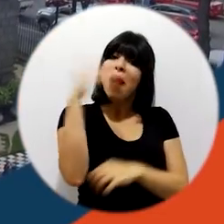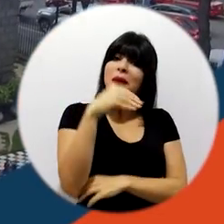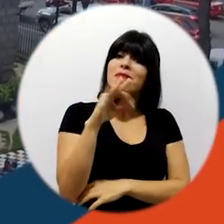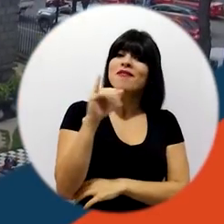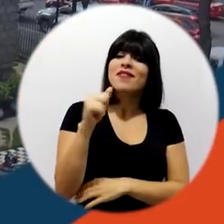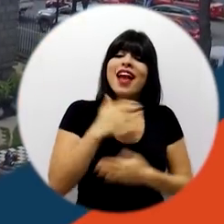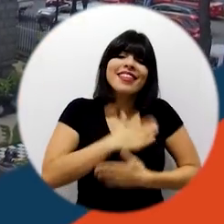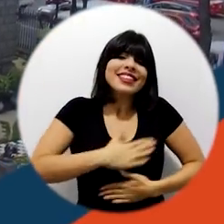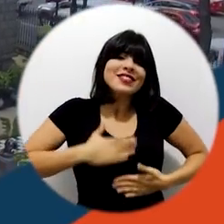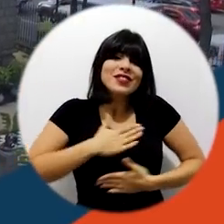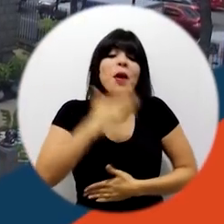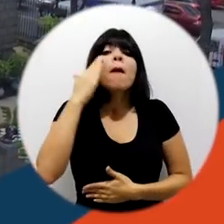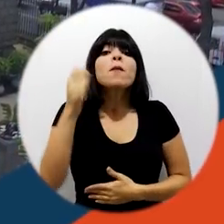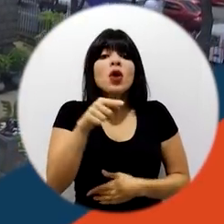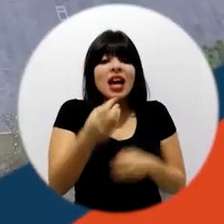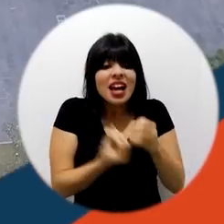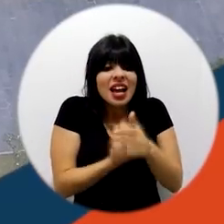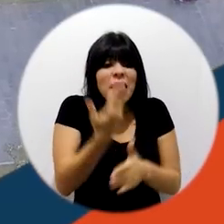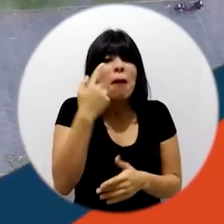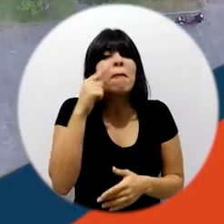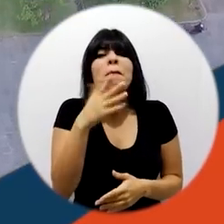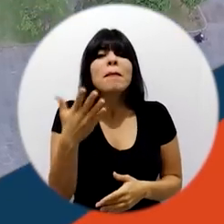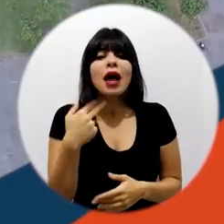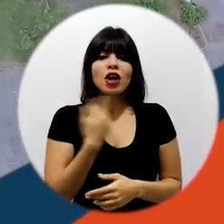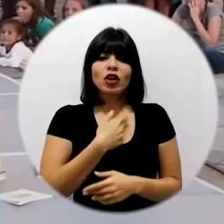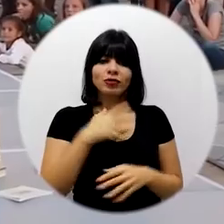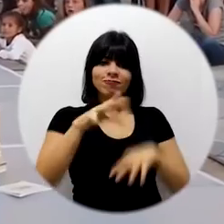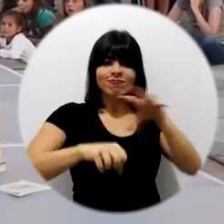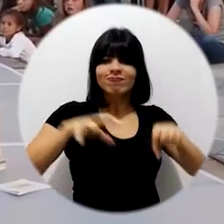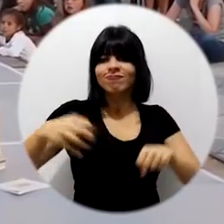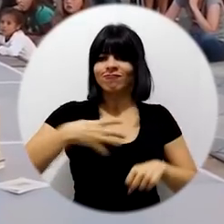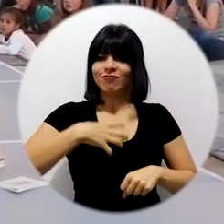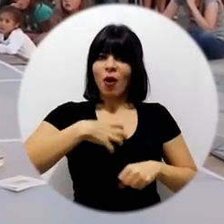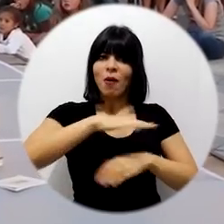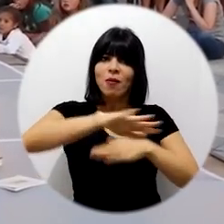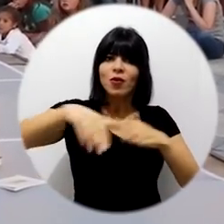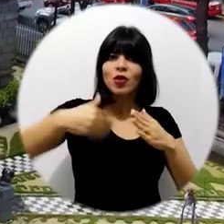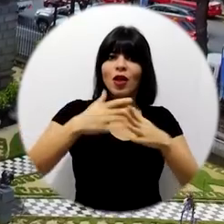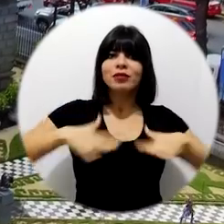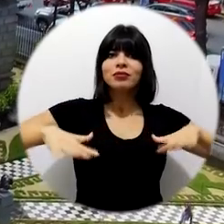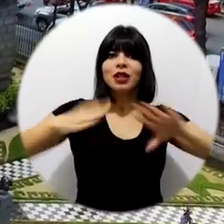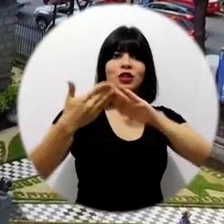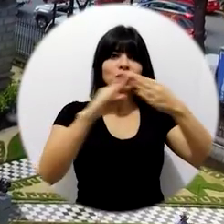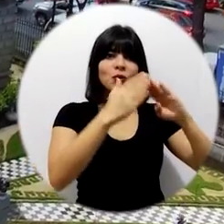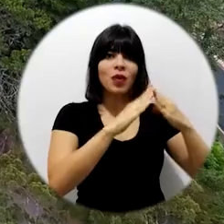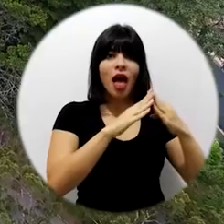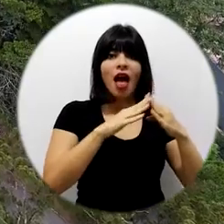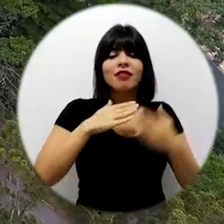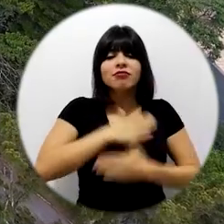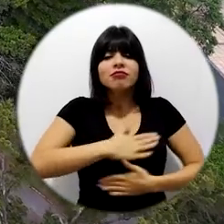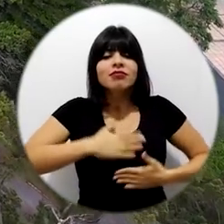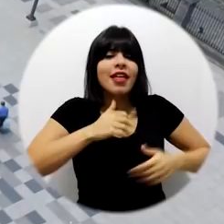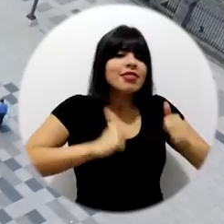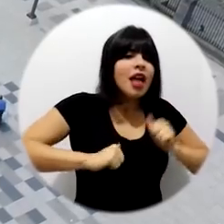disfrutémoslo, porque fue creado para apropiarnos de los espacios públicos de la ciudad, disfrutar de sus teatros, sus parques y sus